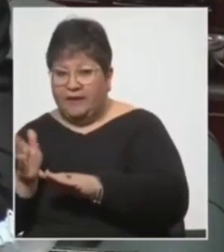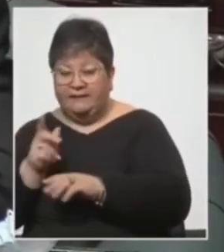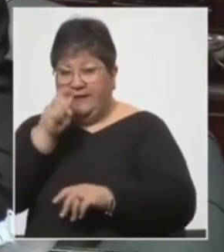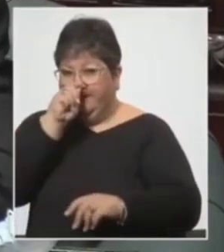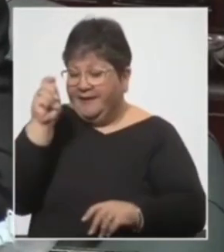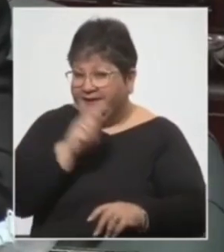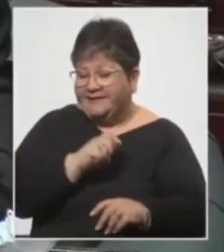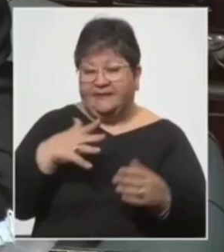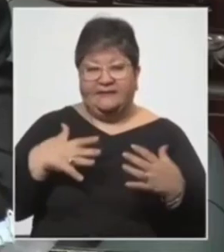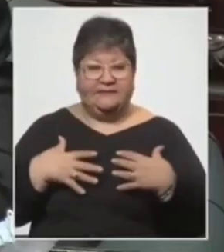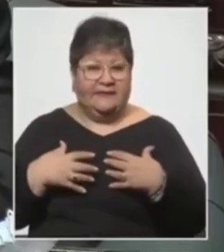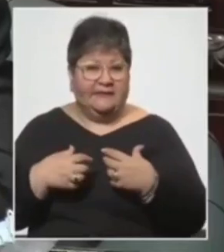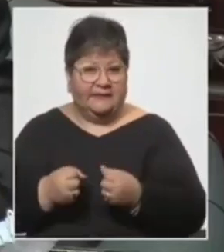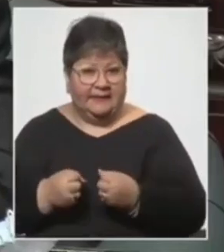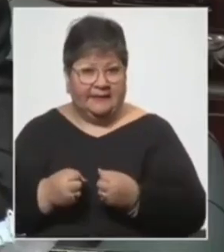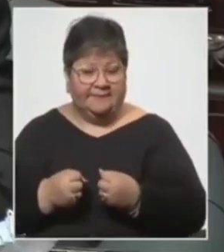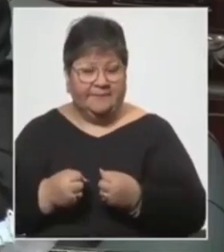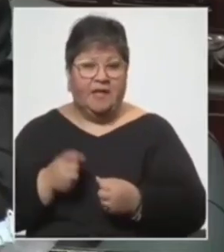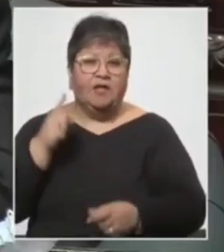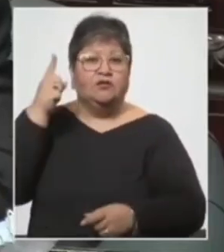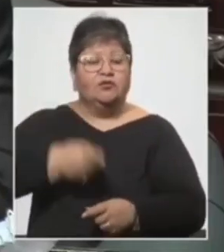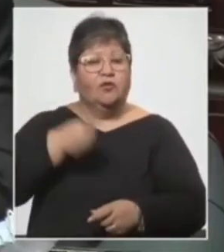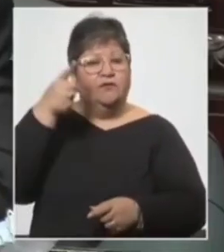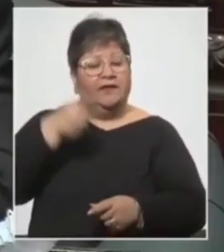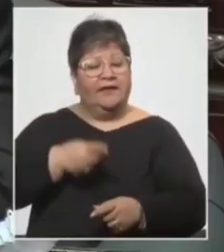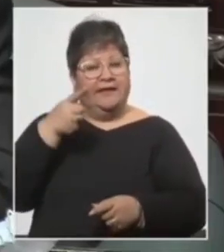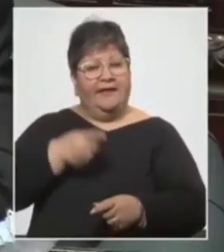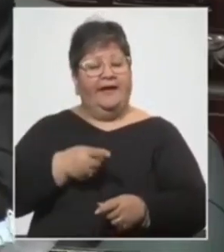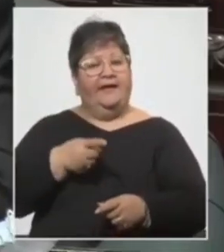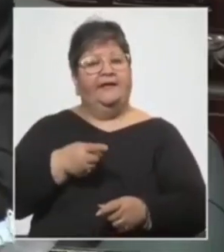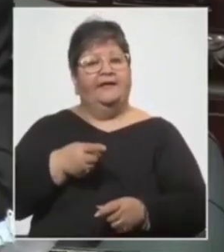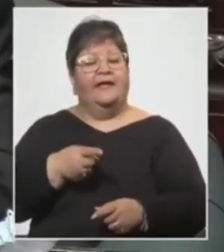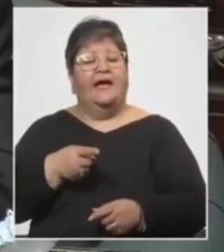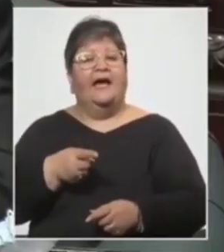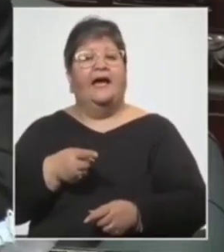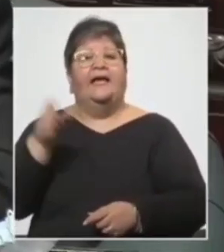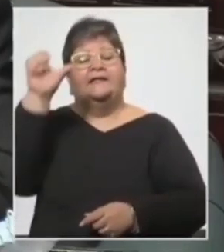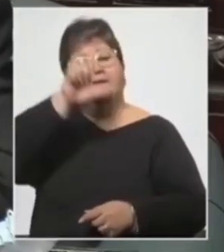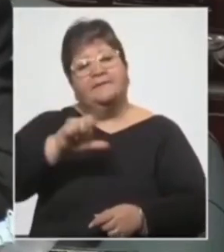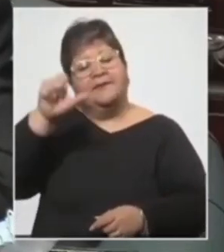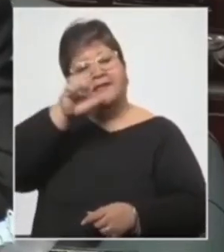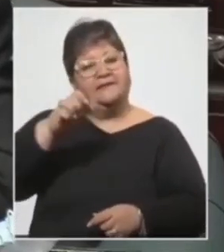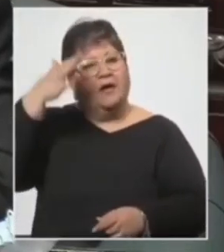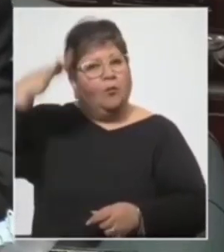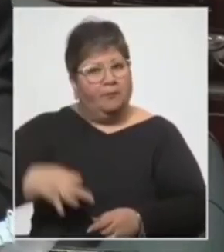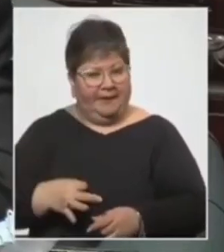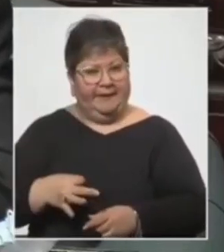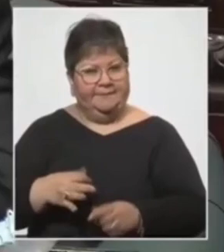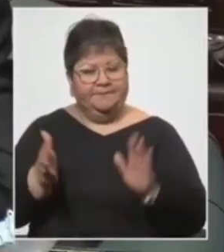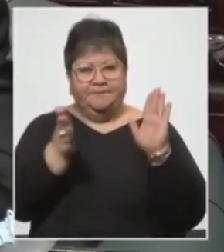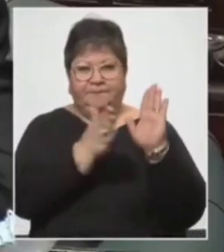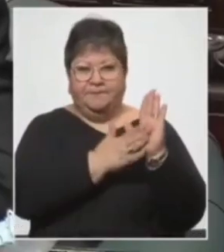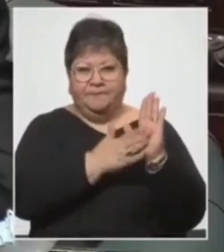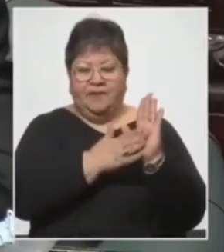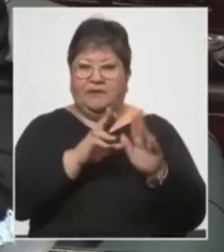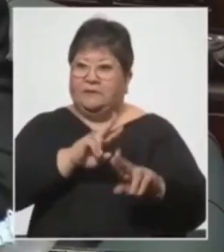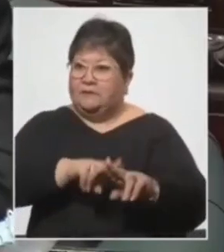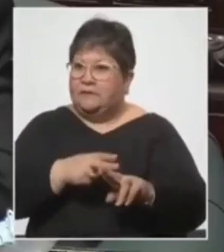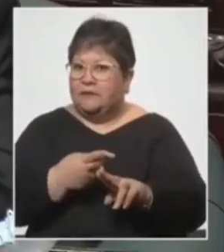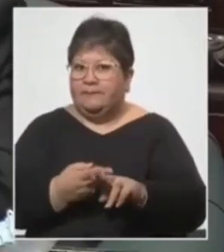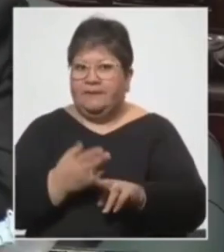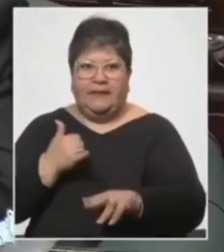emergencia sanitaria se obligue a los empleadores a ese cumplimiento y en la medida en que no se cumpla y se reincida en el